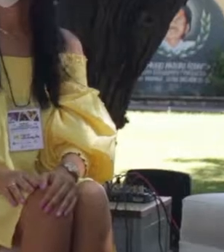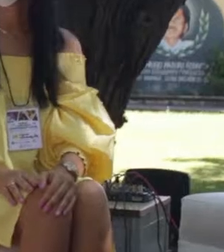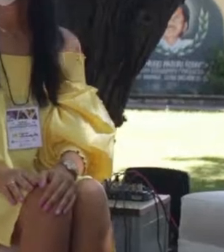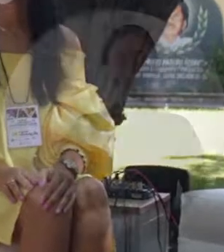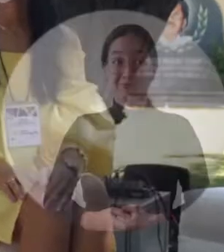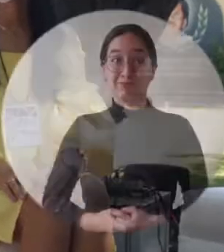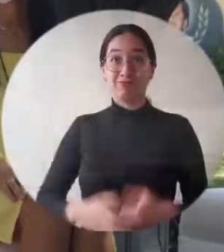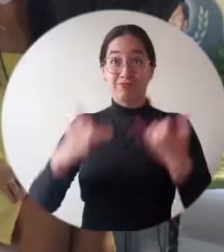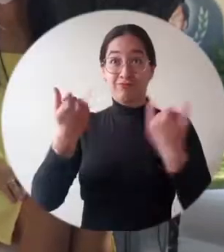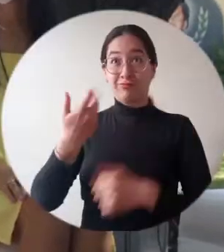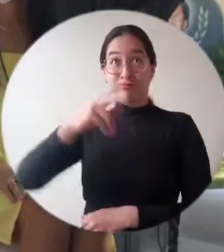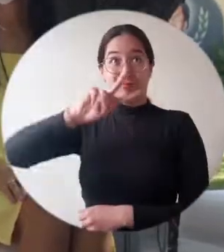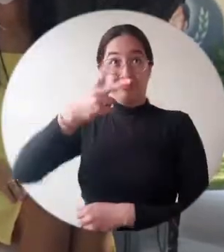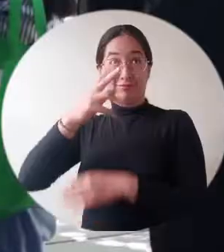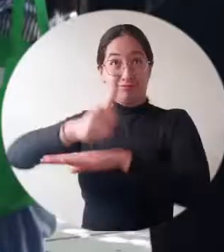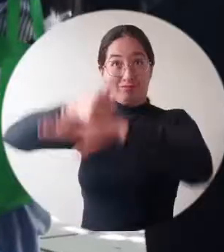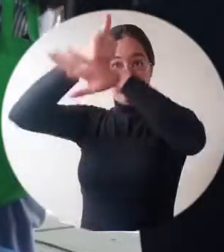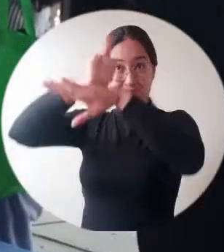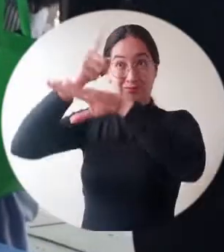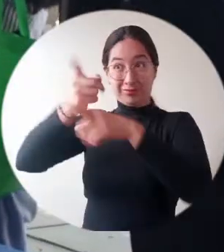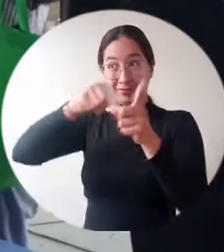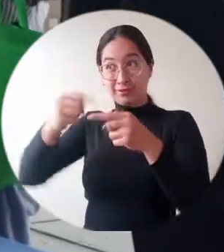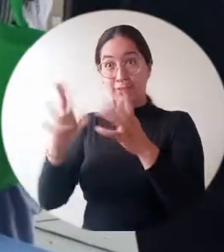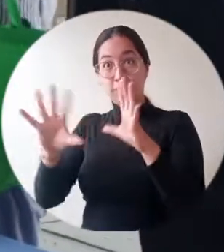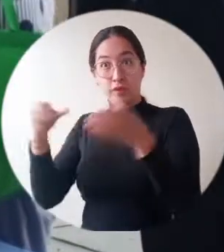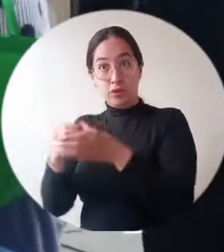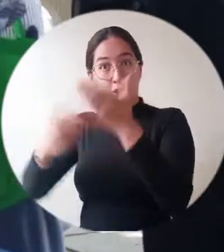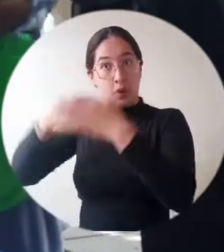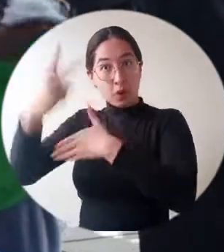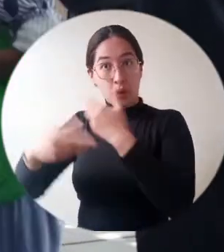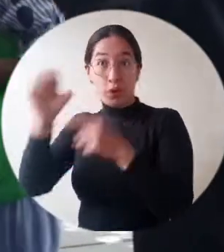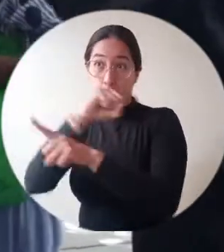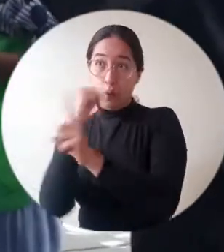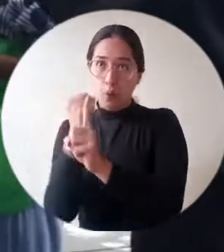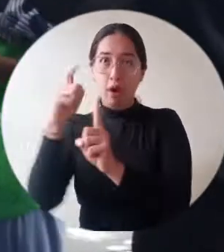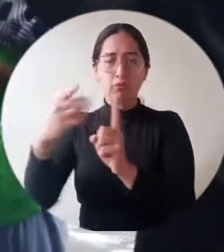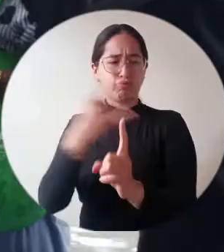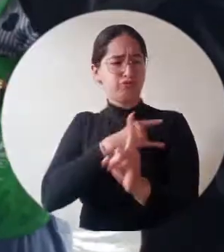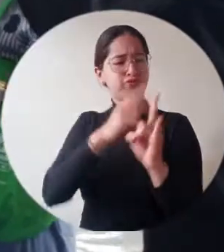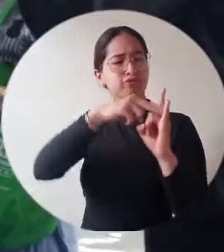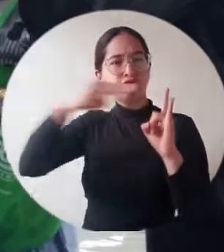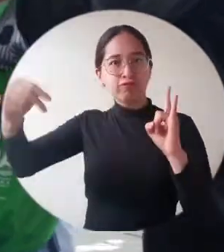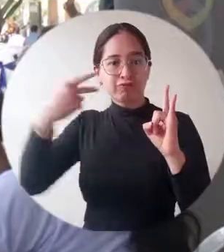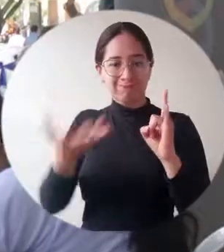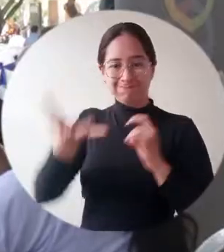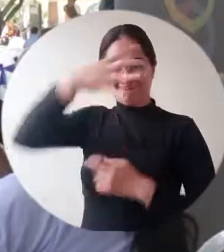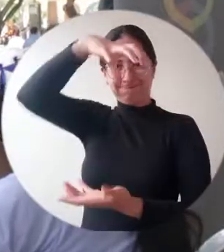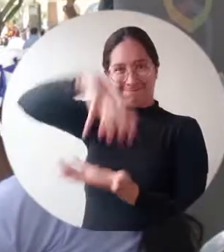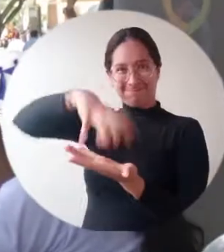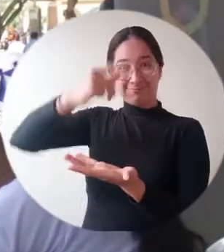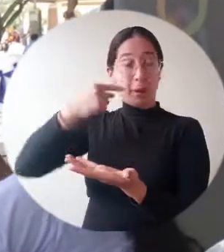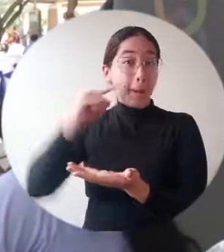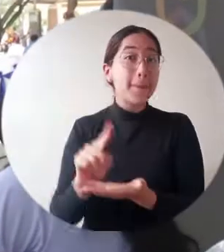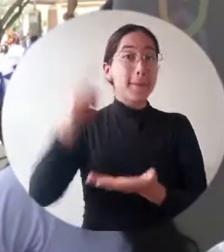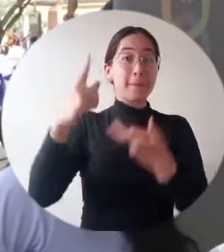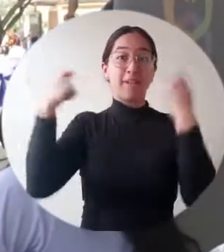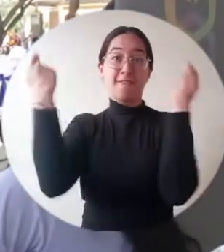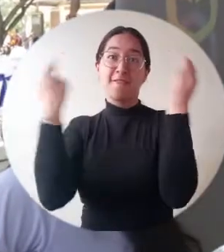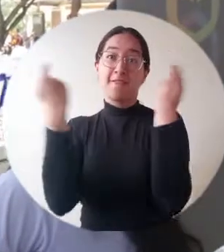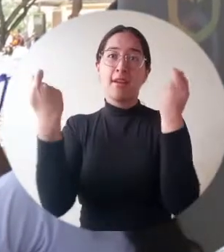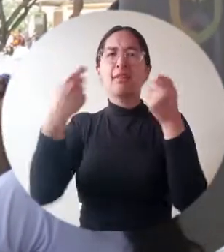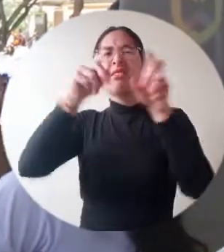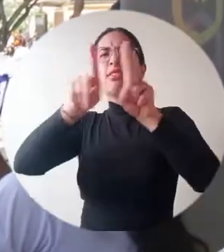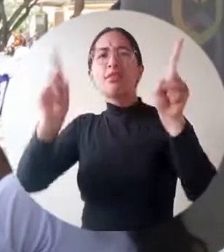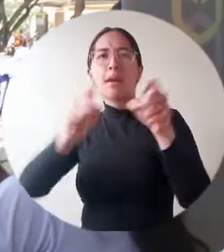A través de la Vicerrectoría de Extensión y Proyección Social, la Universidad del Magdalena fue sede de la primera Feria de Empleabilidad